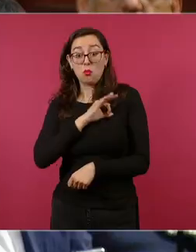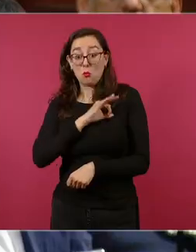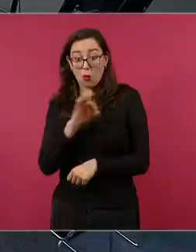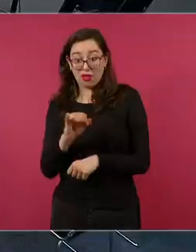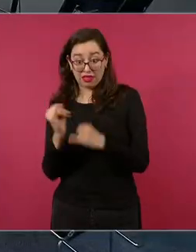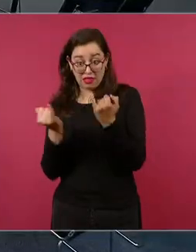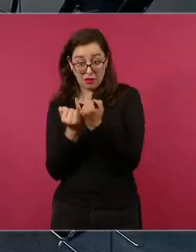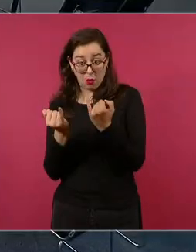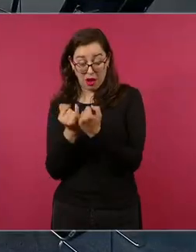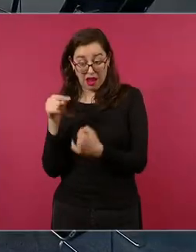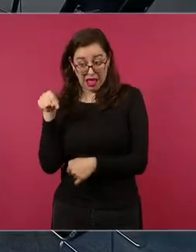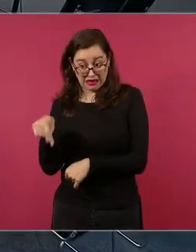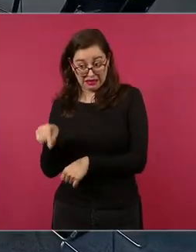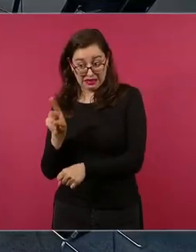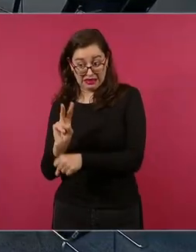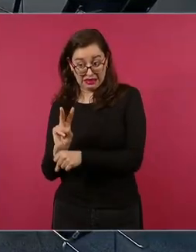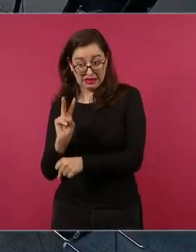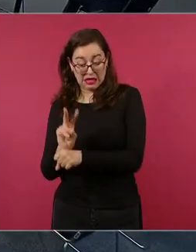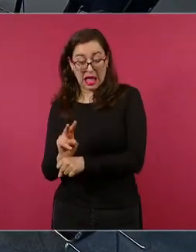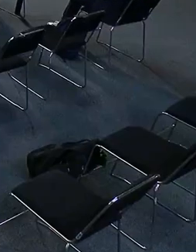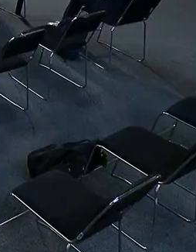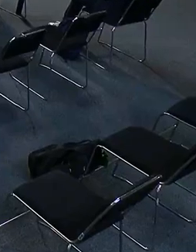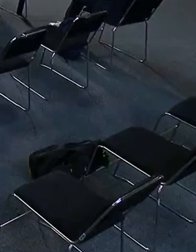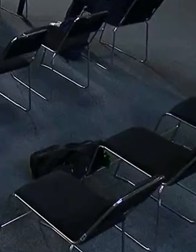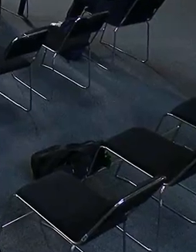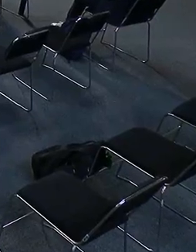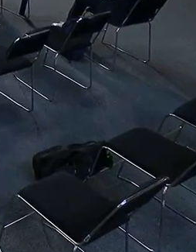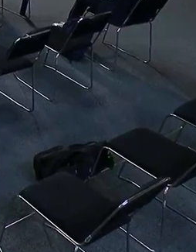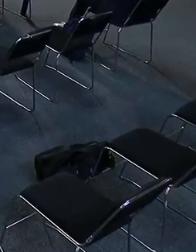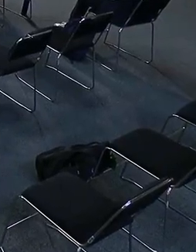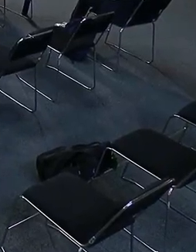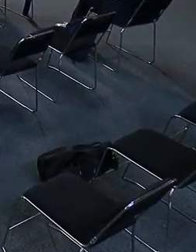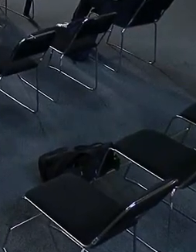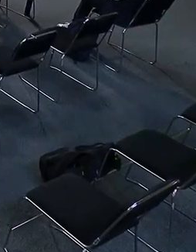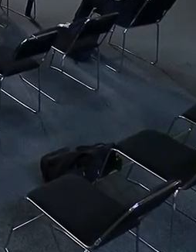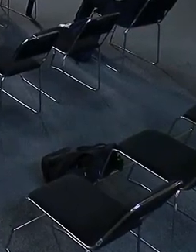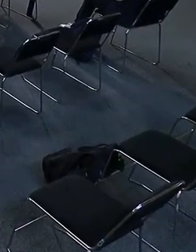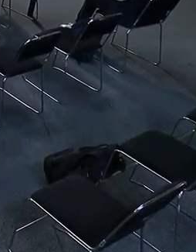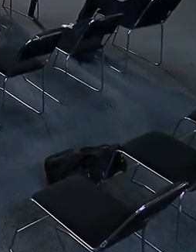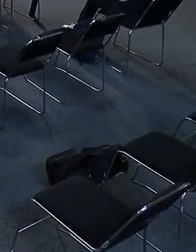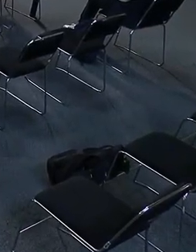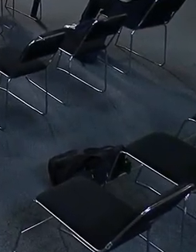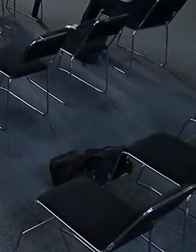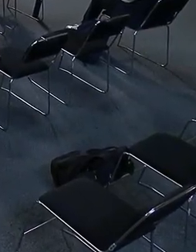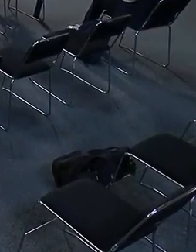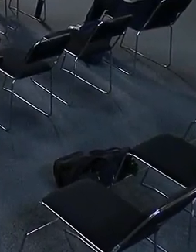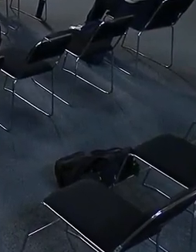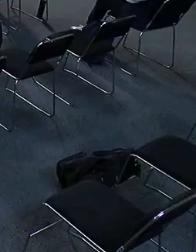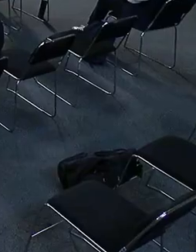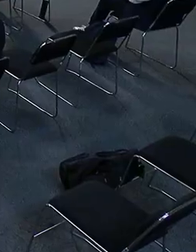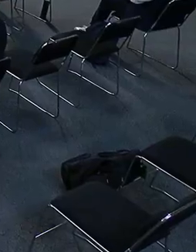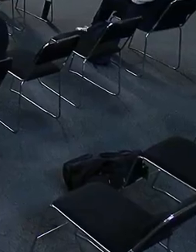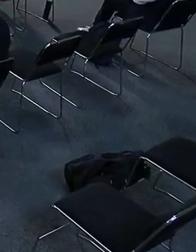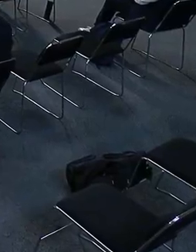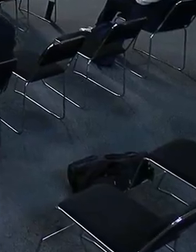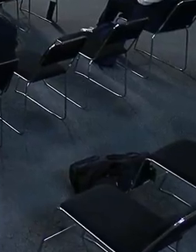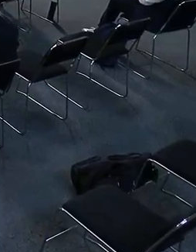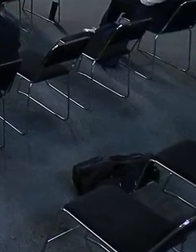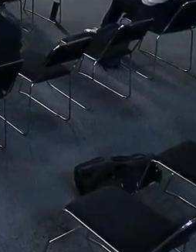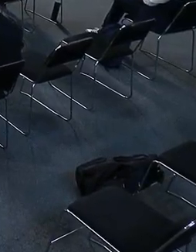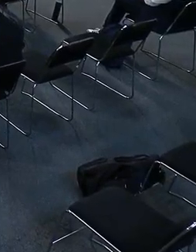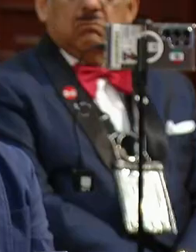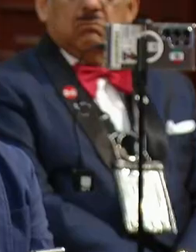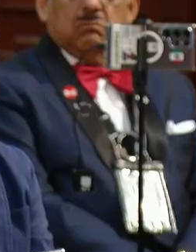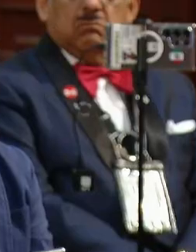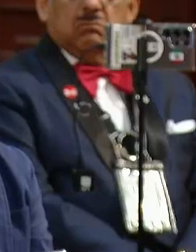cargos yo investigué y son tres cuatro los que están aspirando para que puedan exponer sus propuestas